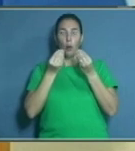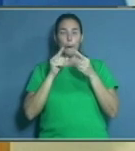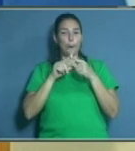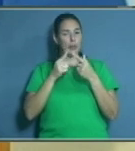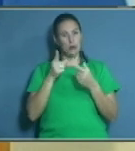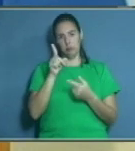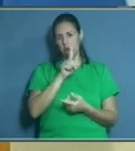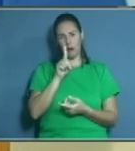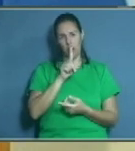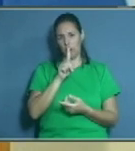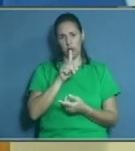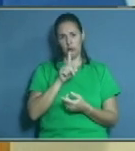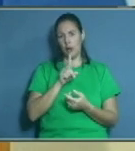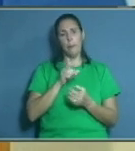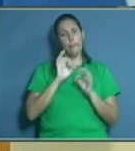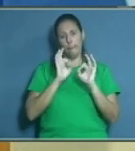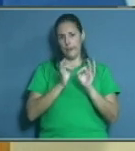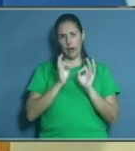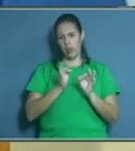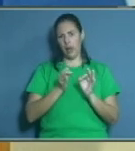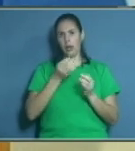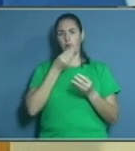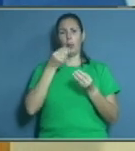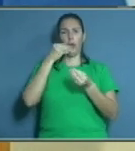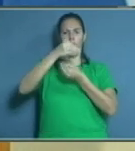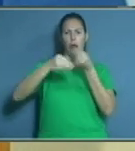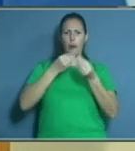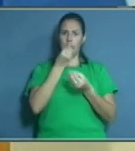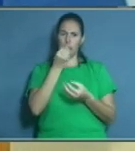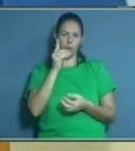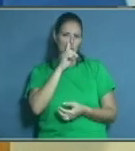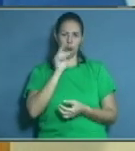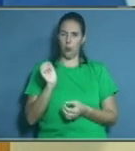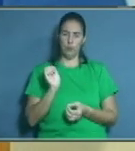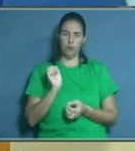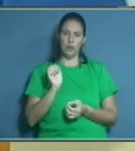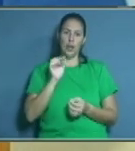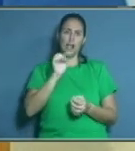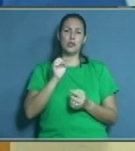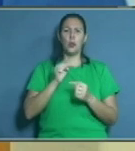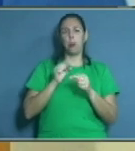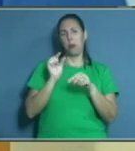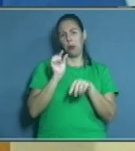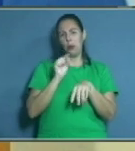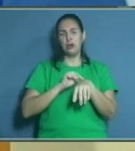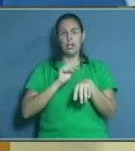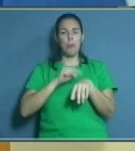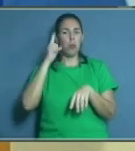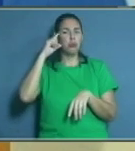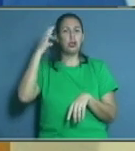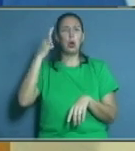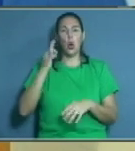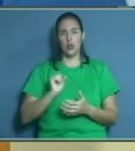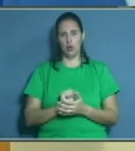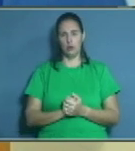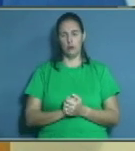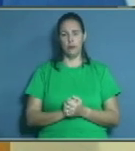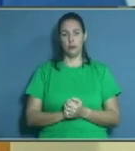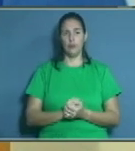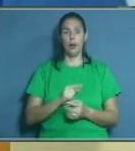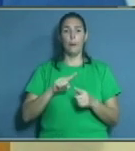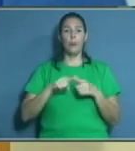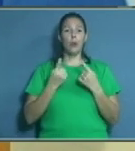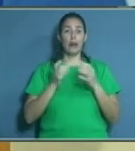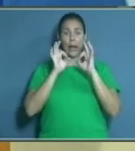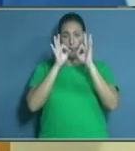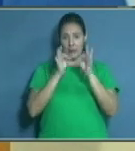ivamente sentir como que cambia el sabor de los alimentos, pero eso es un estado transitorio y más bien psicológico. Porque en realidad, les